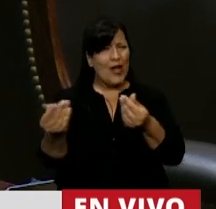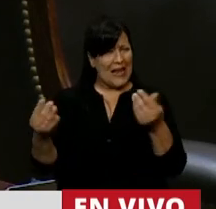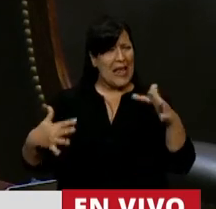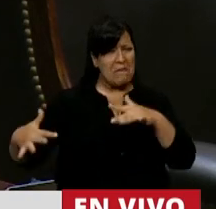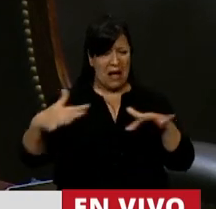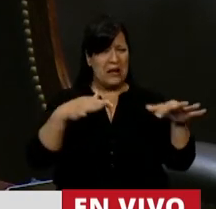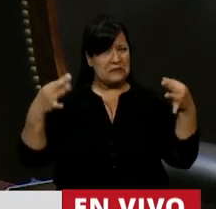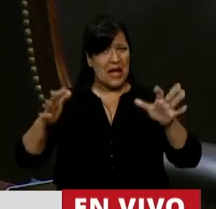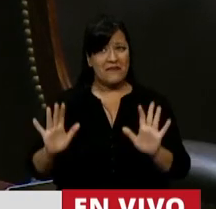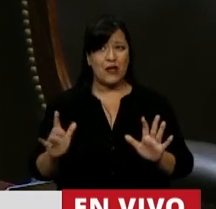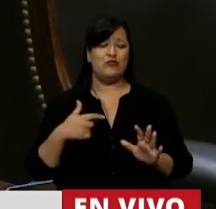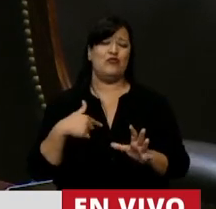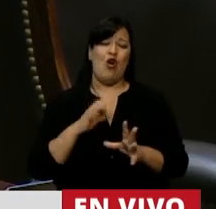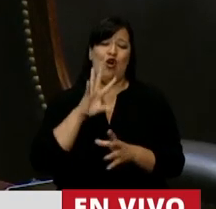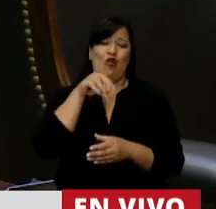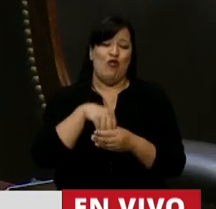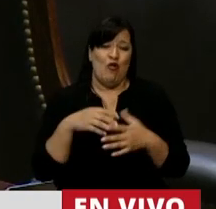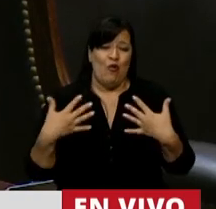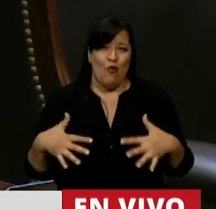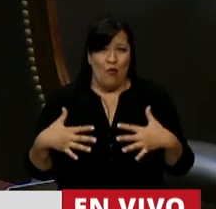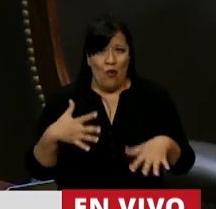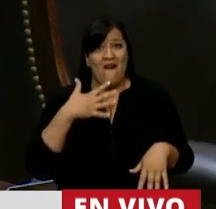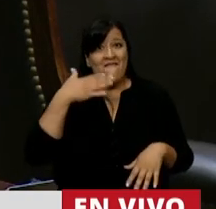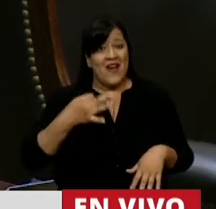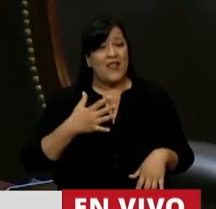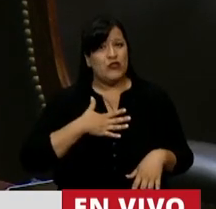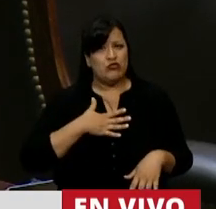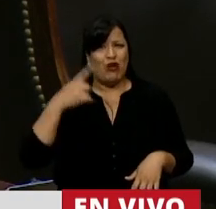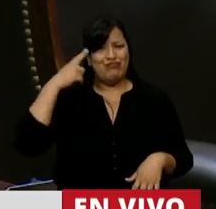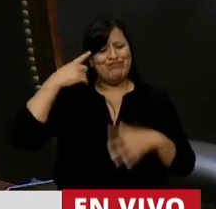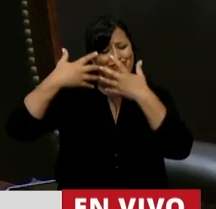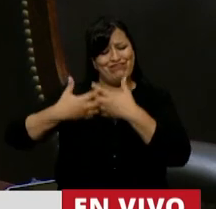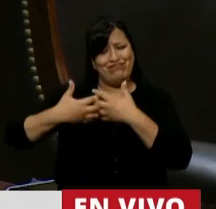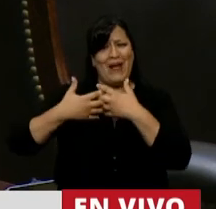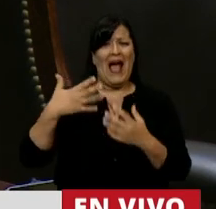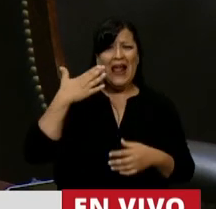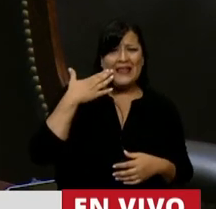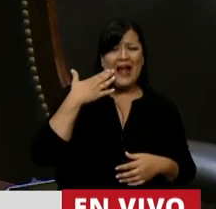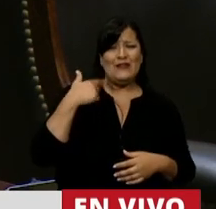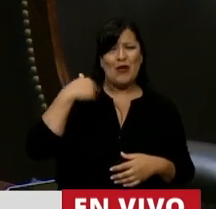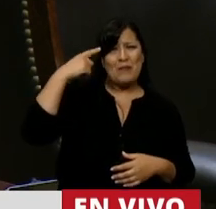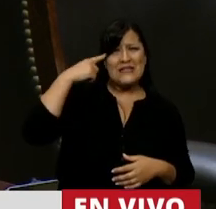Y cómo no involucrarme, yo la verdad, he pensado toda la tarde, hablo, no hablo,